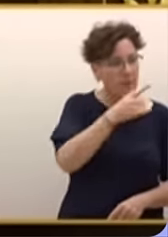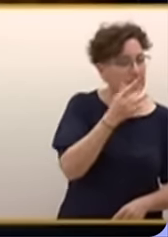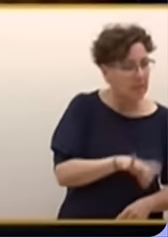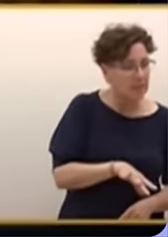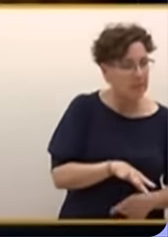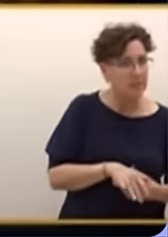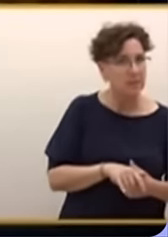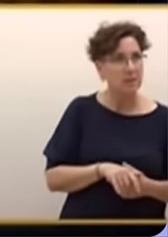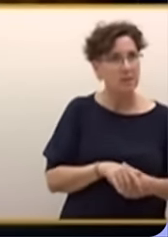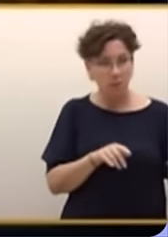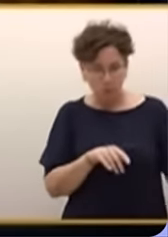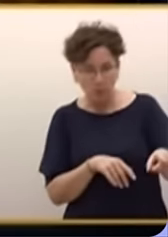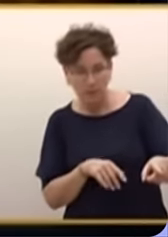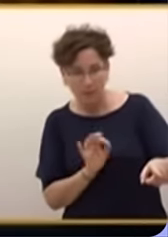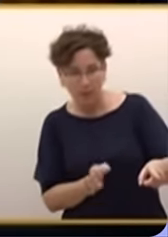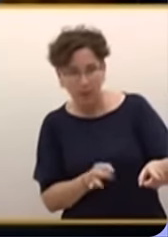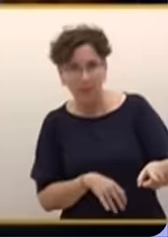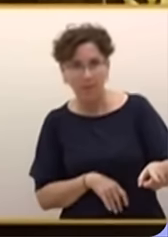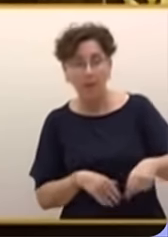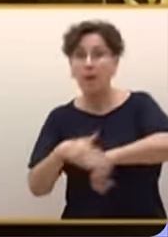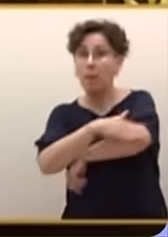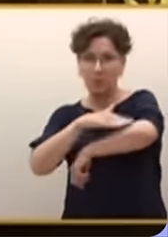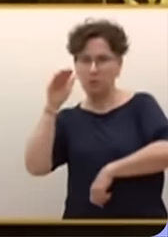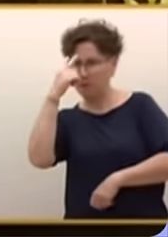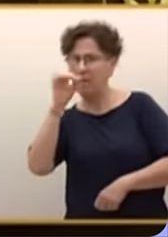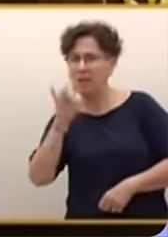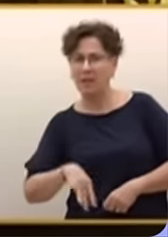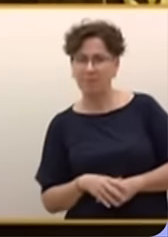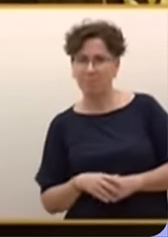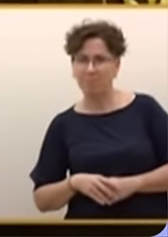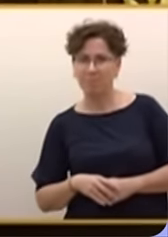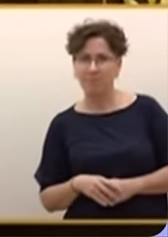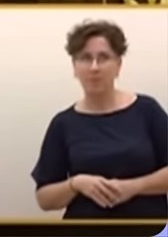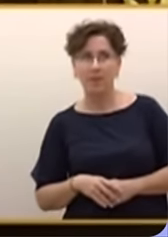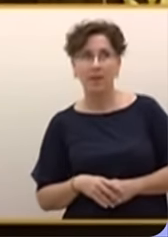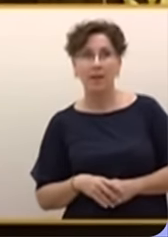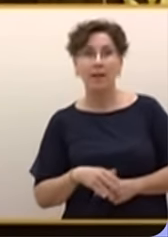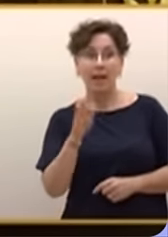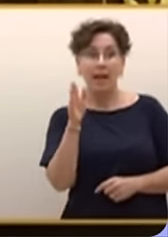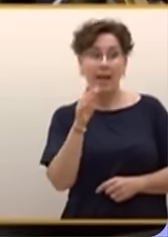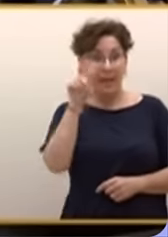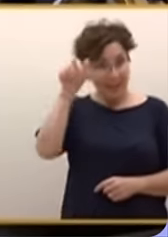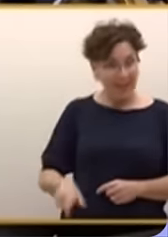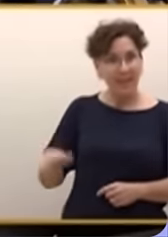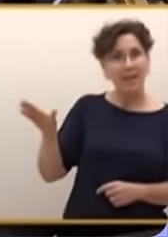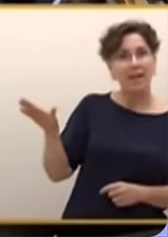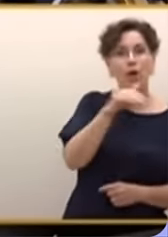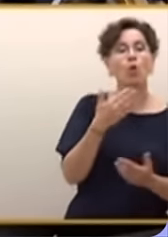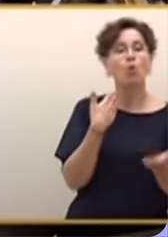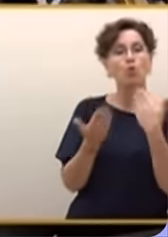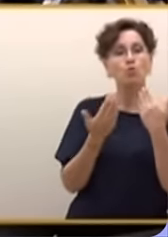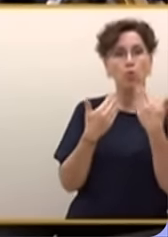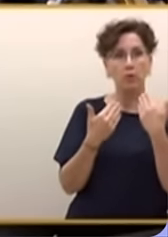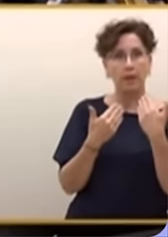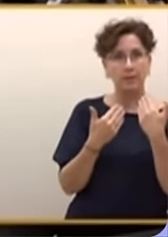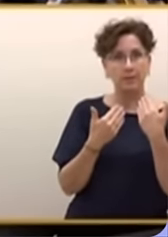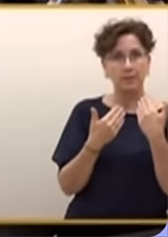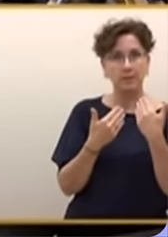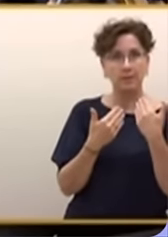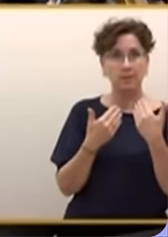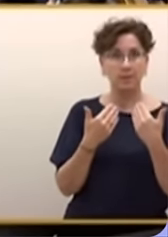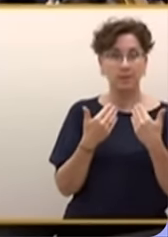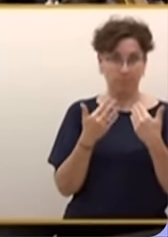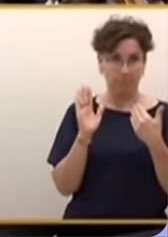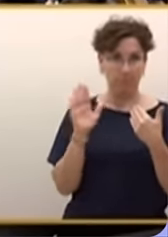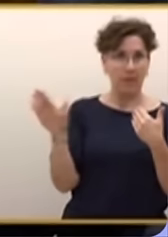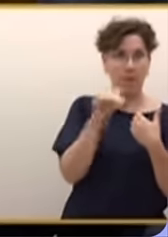No sabe. Usted sí, ¿verdad? El ministro exterior sí. Solo le llamó a consultas. Conviene recordarlo hoy aquí. Ya lo han hecho otros portavoces.